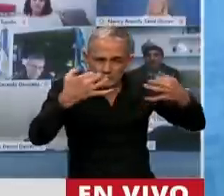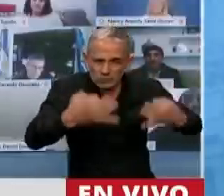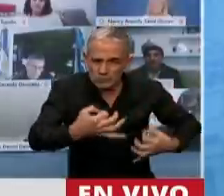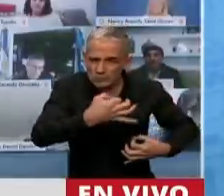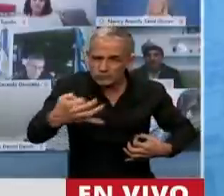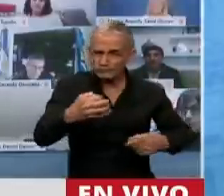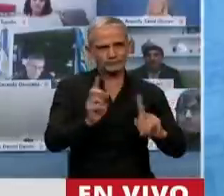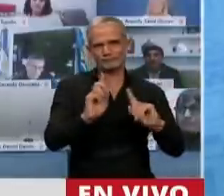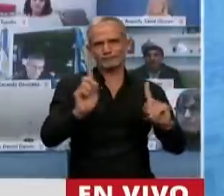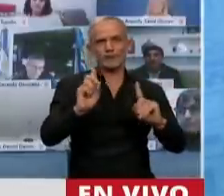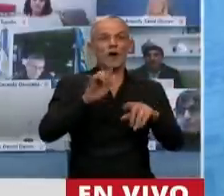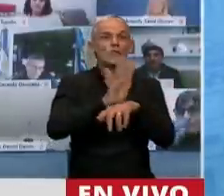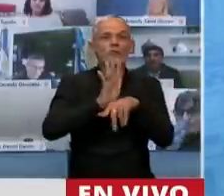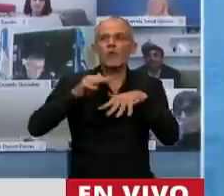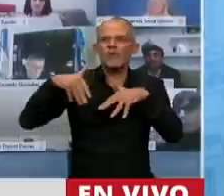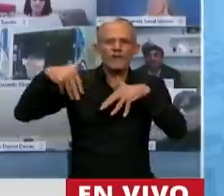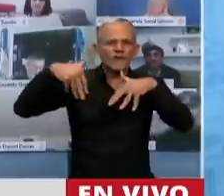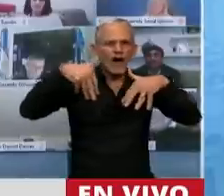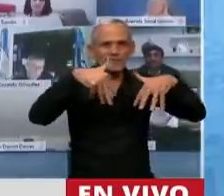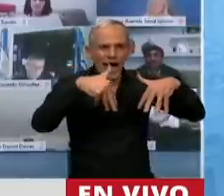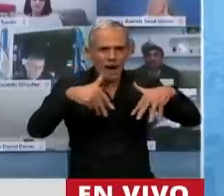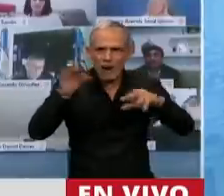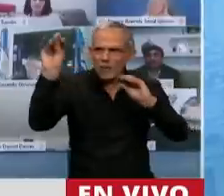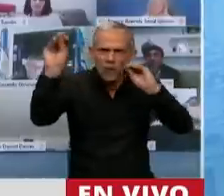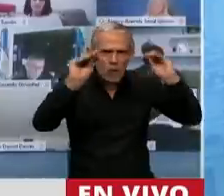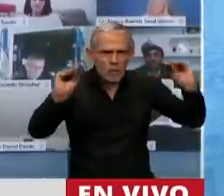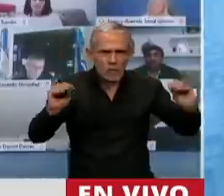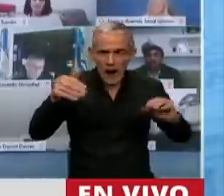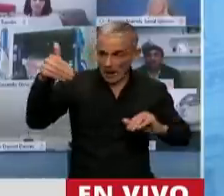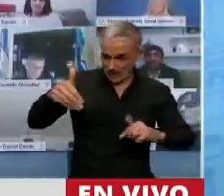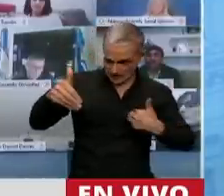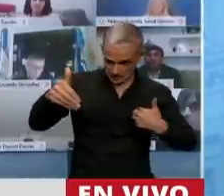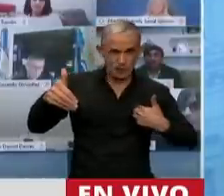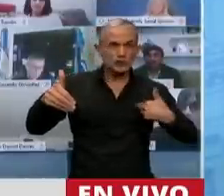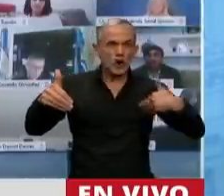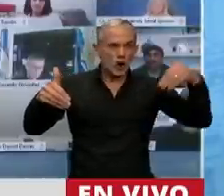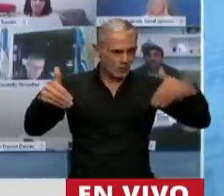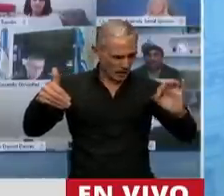todos estos fantasmas están presentes y sin embargo yo no estoy acá.